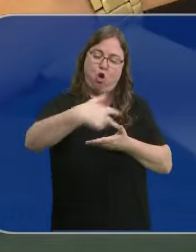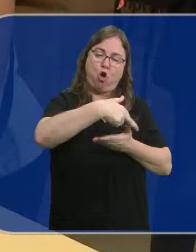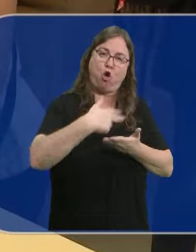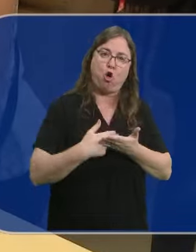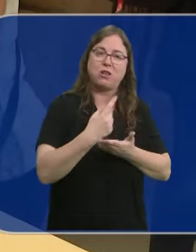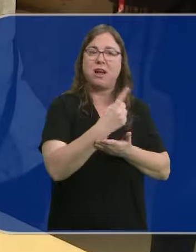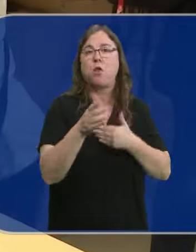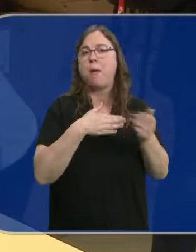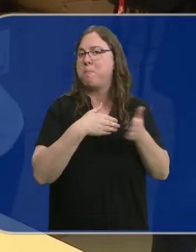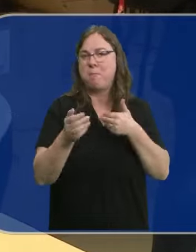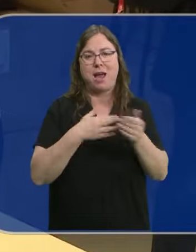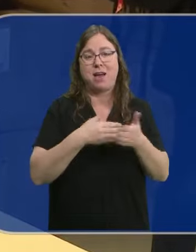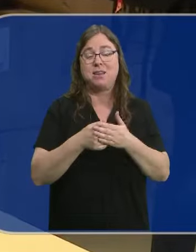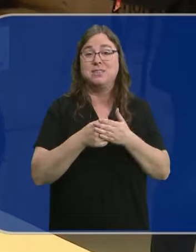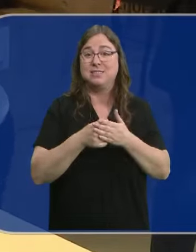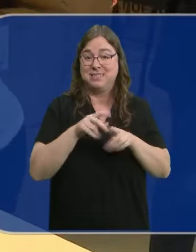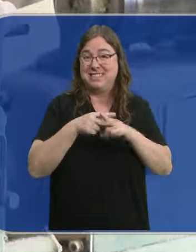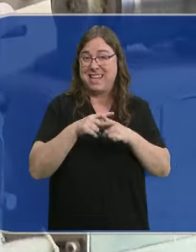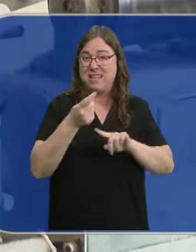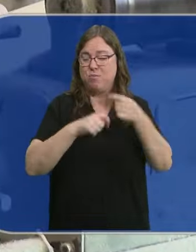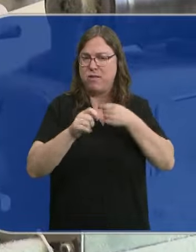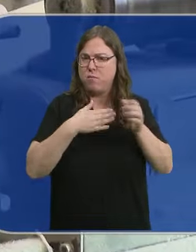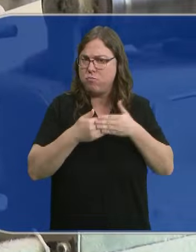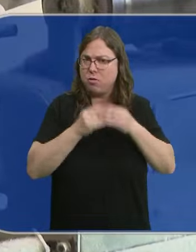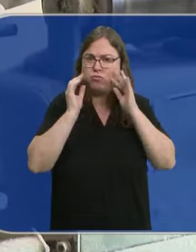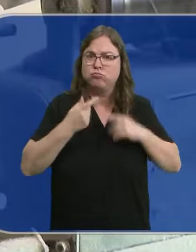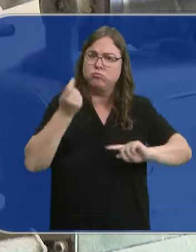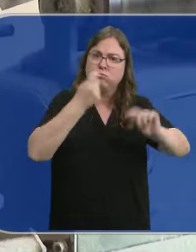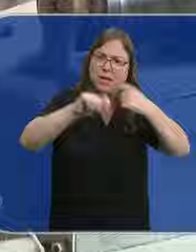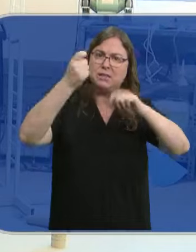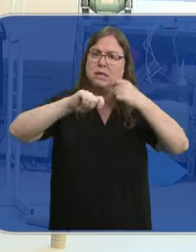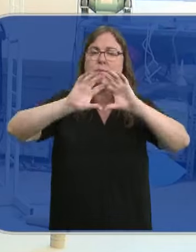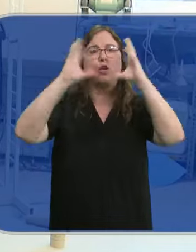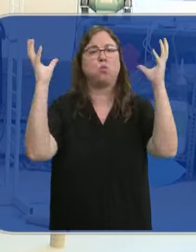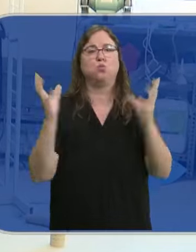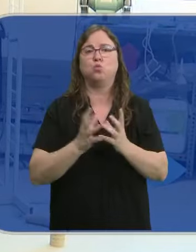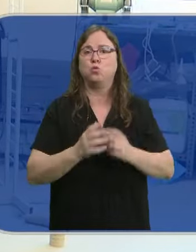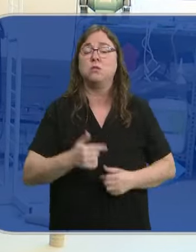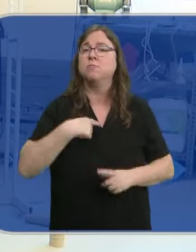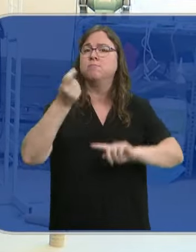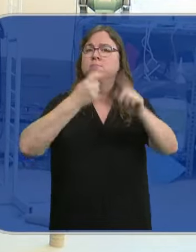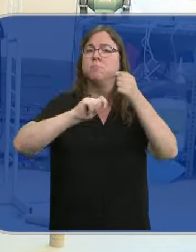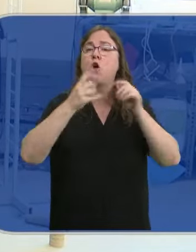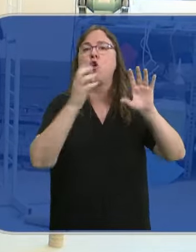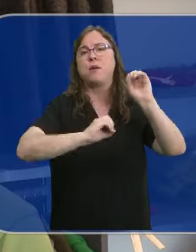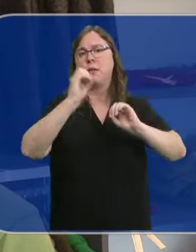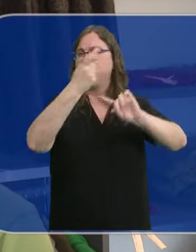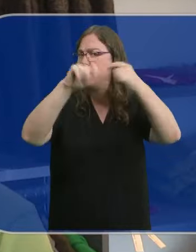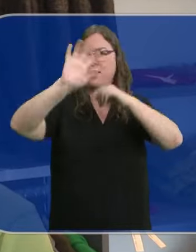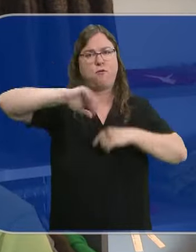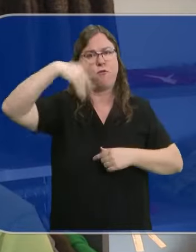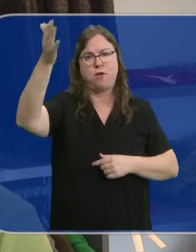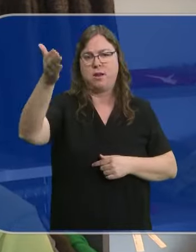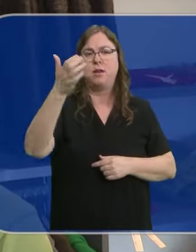confecciona cada prenda a mano. Desde estos talleres salen prendas artesanas que se venden en todo el mundo. Ahora exportamos el 90% de todo lo que